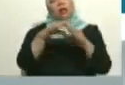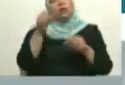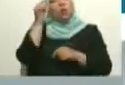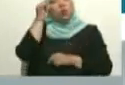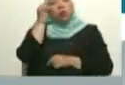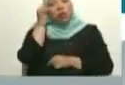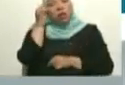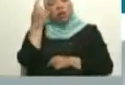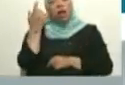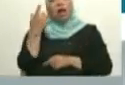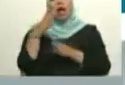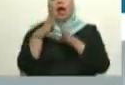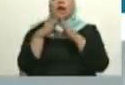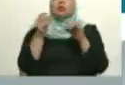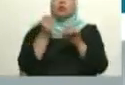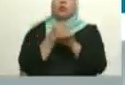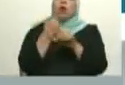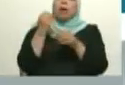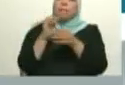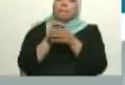a nuestra patria, con Maduro más en un horario.